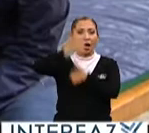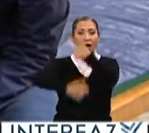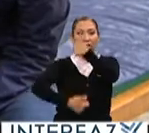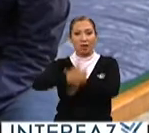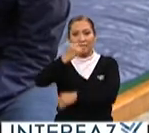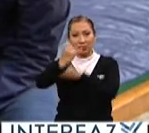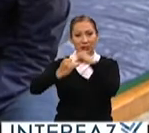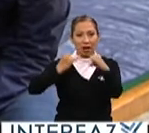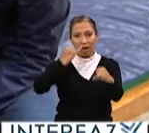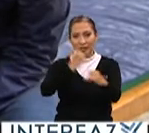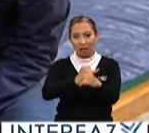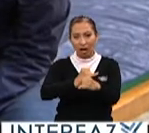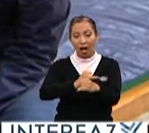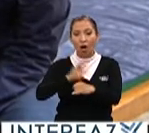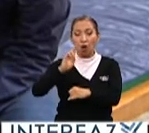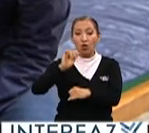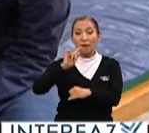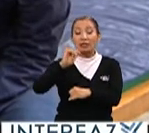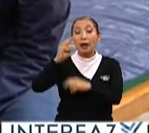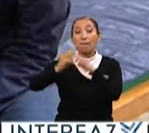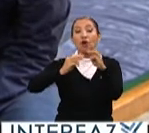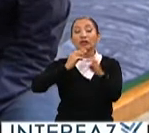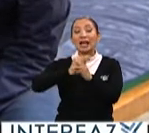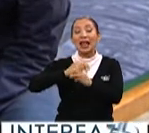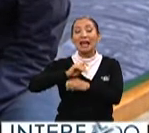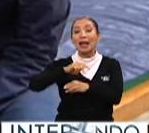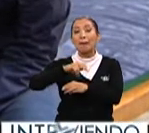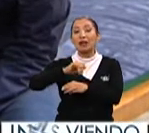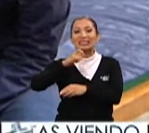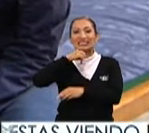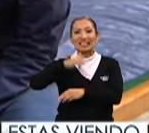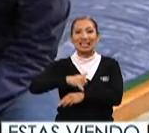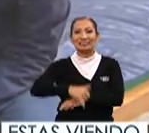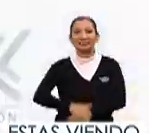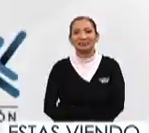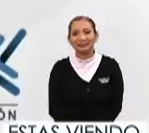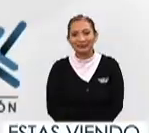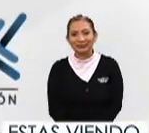competencia internacional la Universidad Mundial en Nápoles, Italia